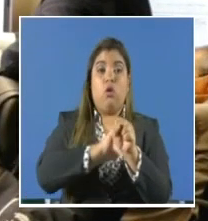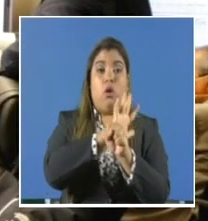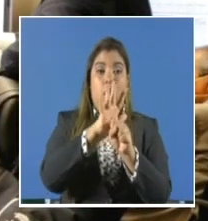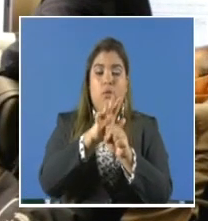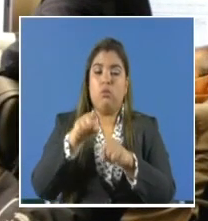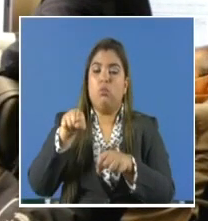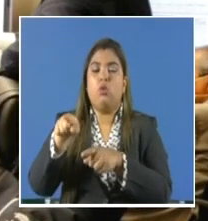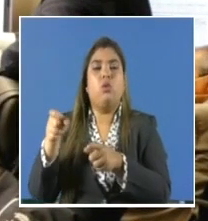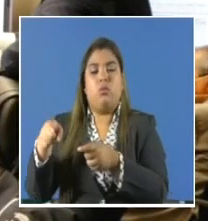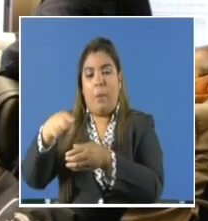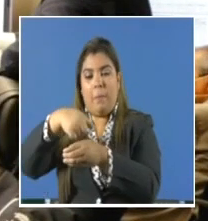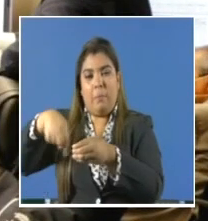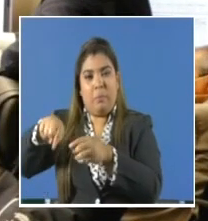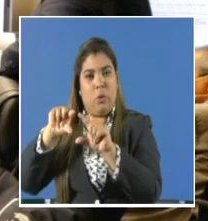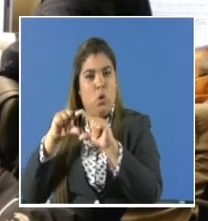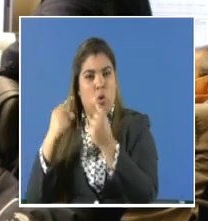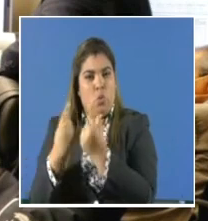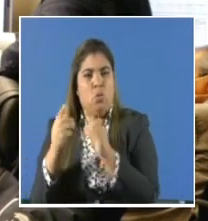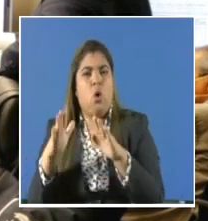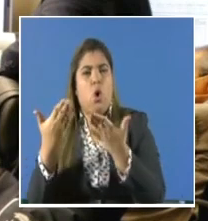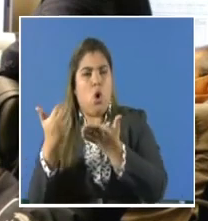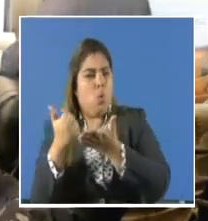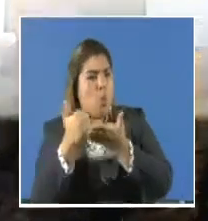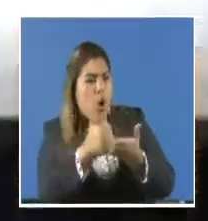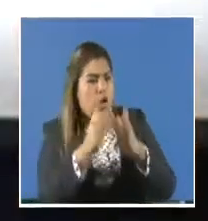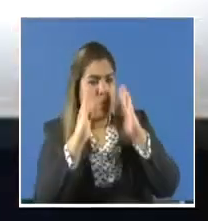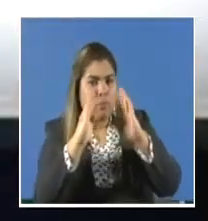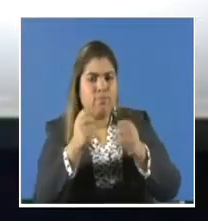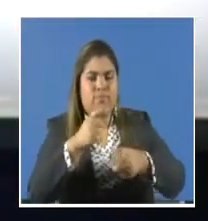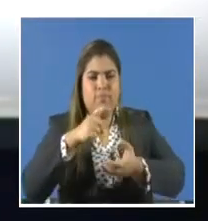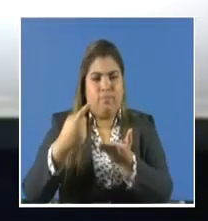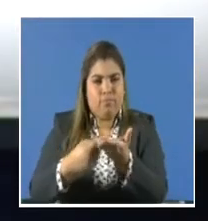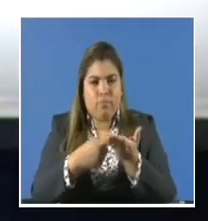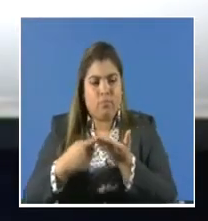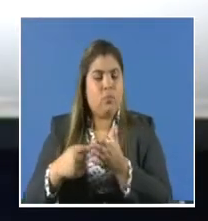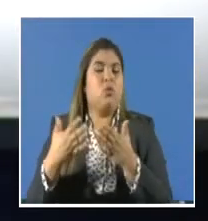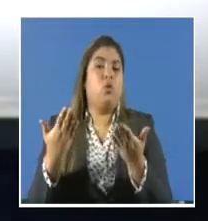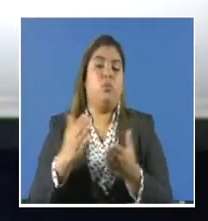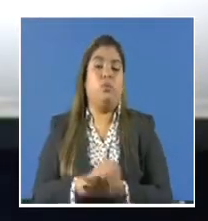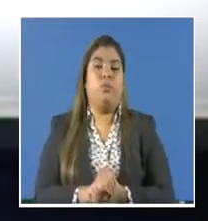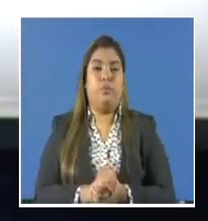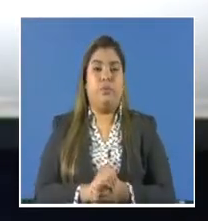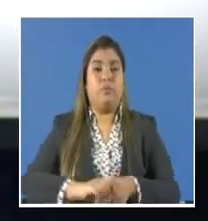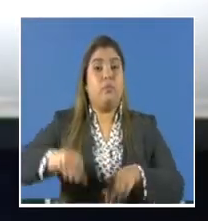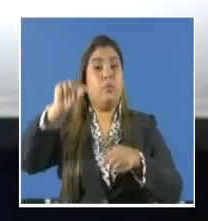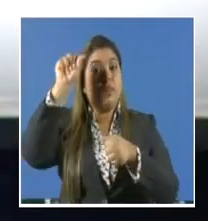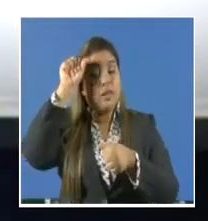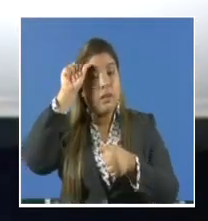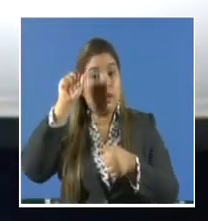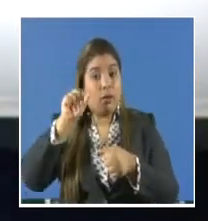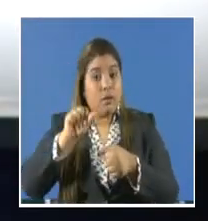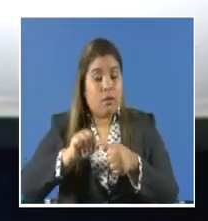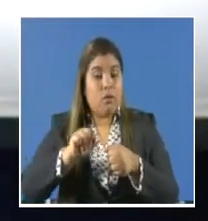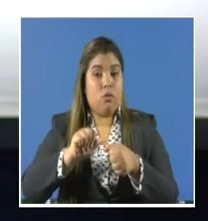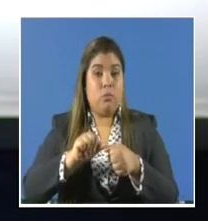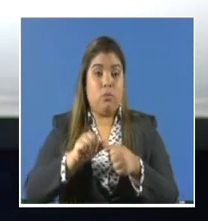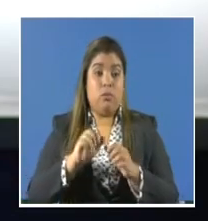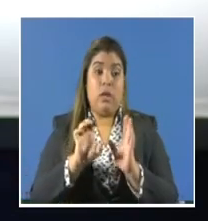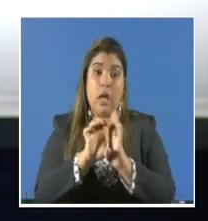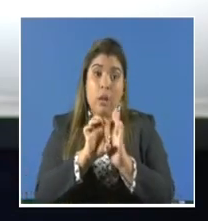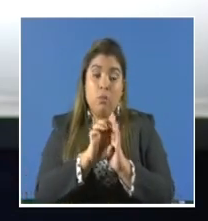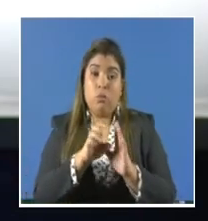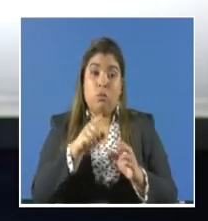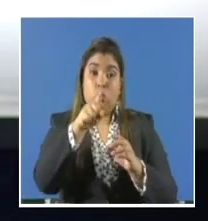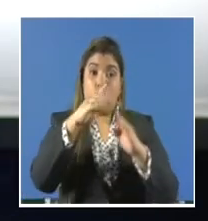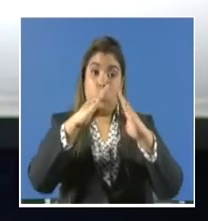contactos en aquellos sectores que han registrado la mayor cantidad de casos. Recordemos que sin criaderos